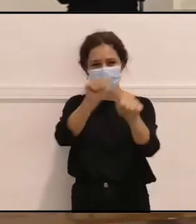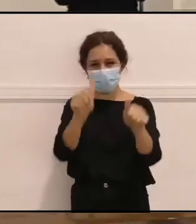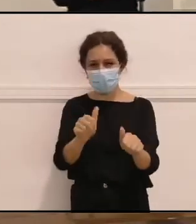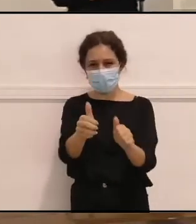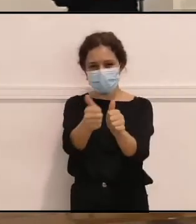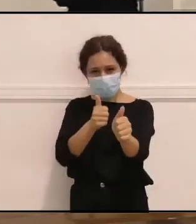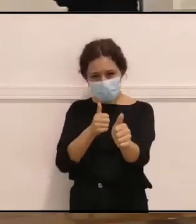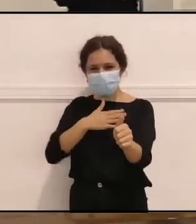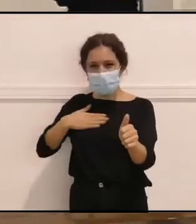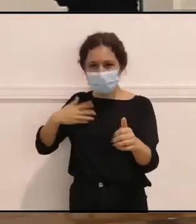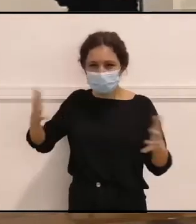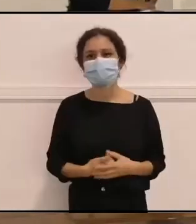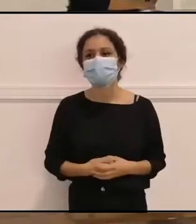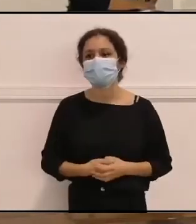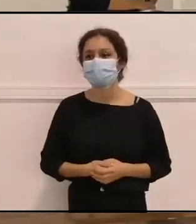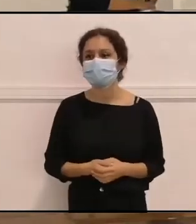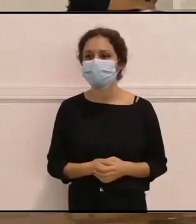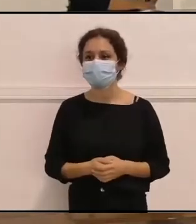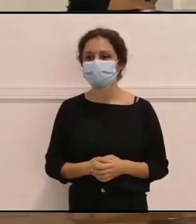un impulso?